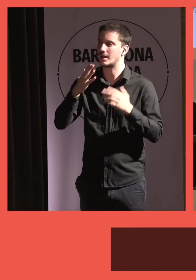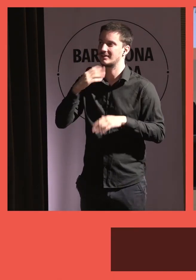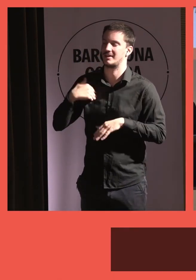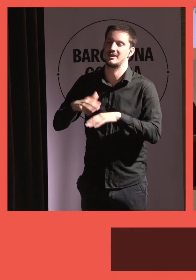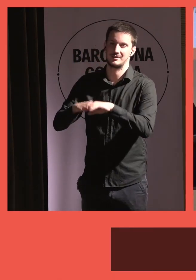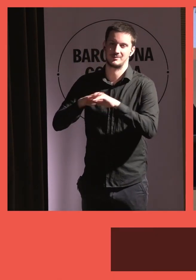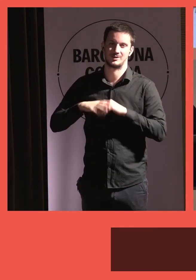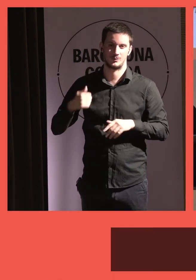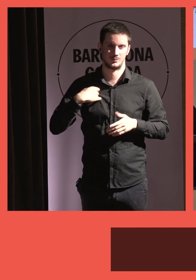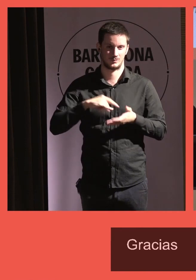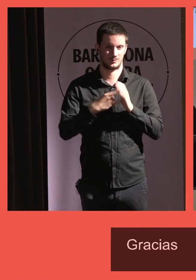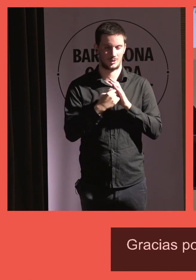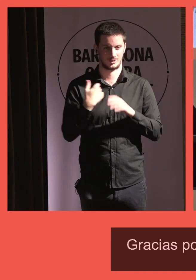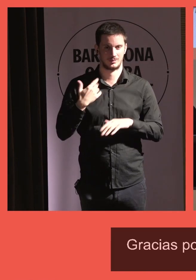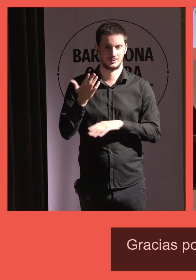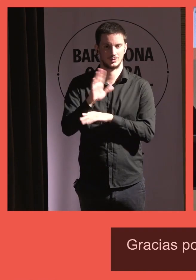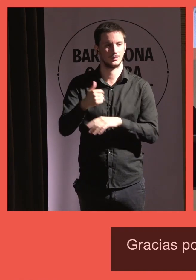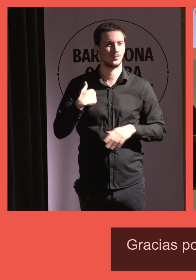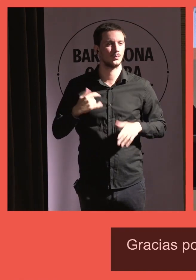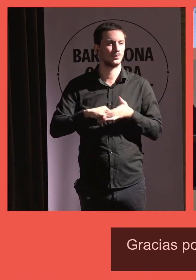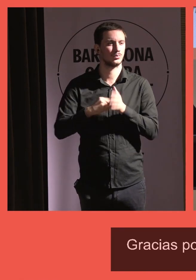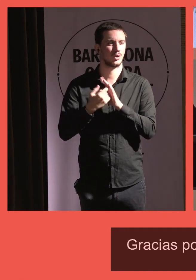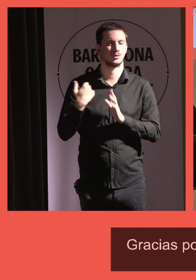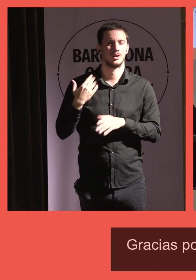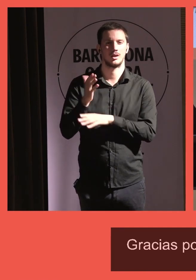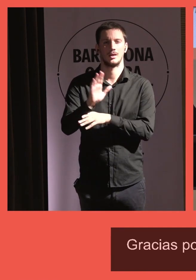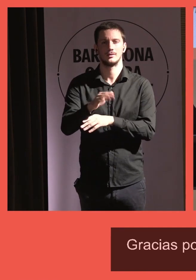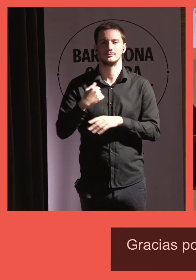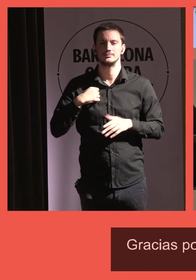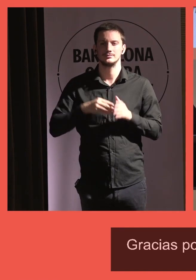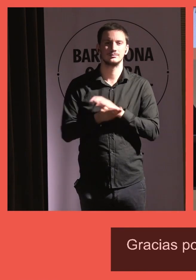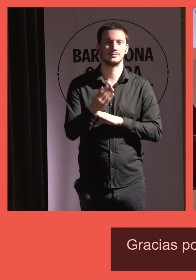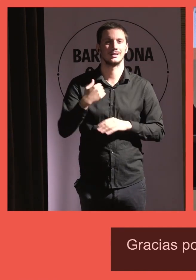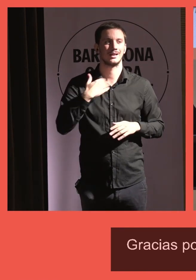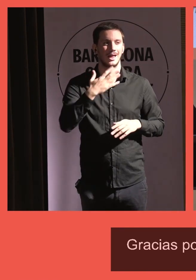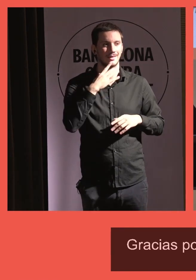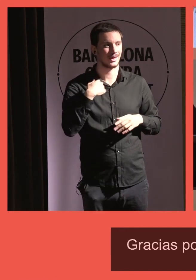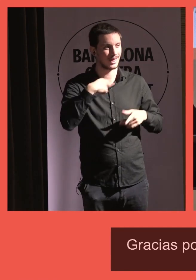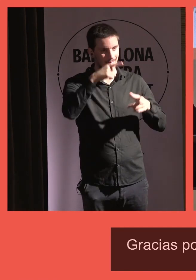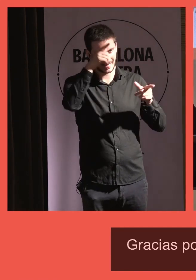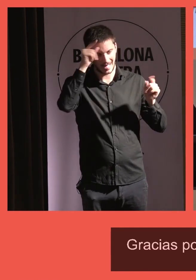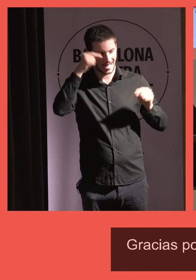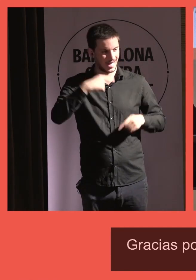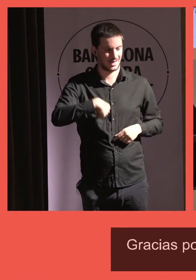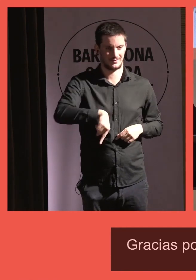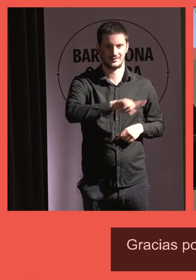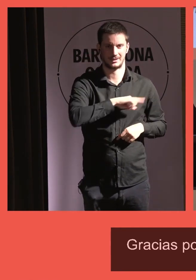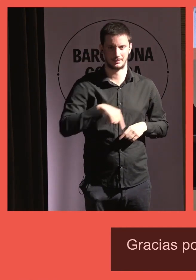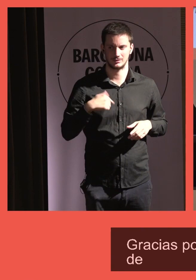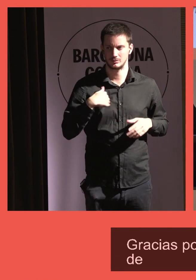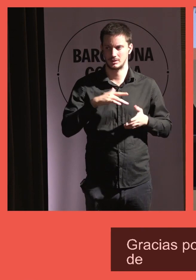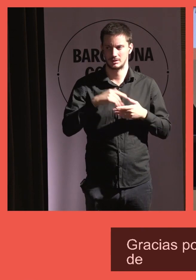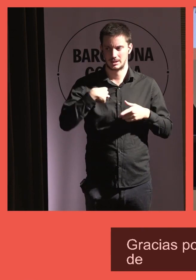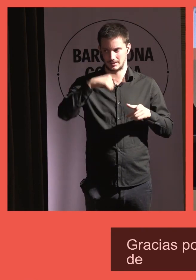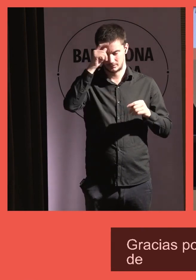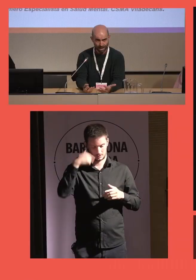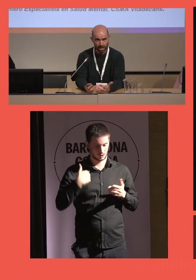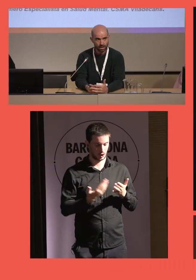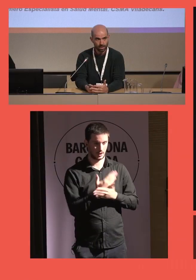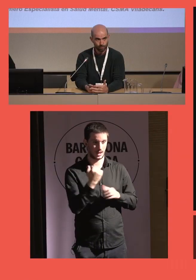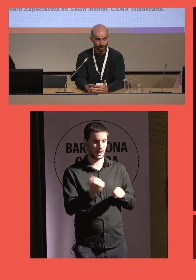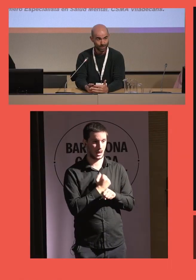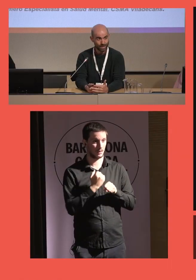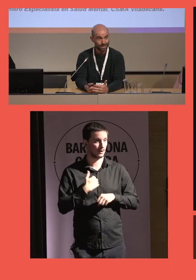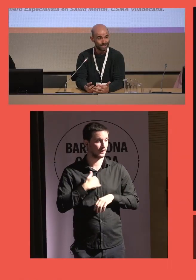por invitarnos a presentar nuestro proyecto. Nuestro proyecto es un proyecto que nace de enfermeras. Nosotros somos enfermeras que cuando acabábamos nuestra jornada